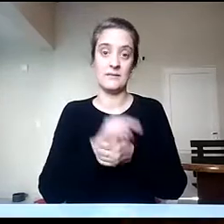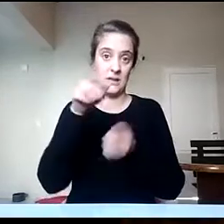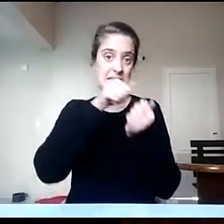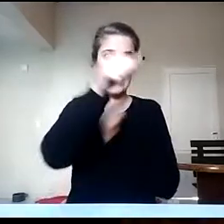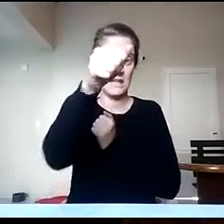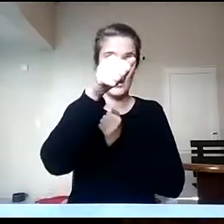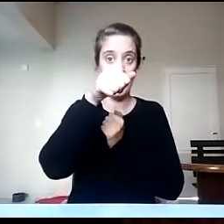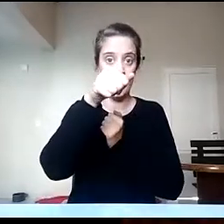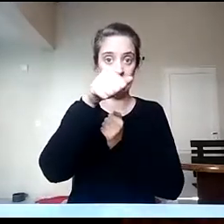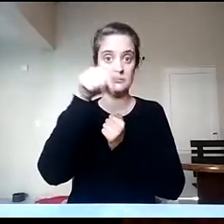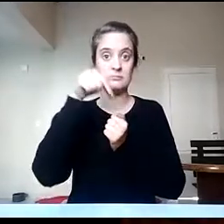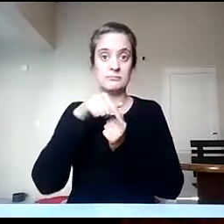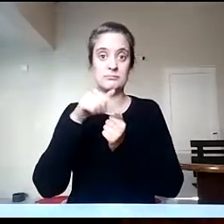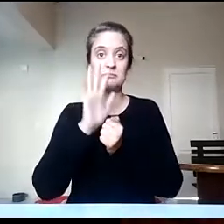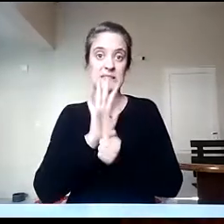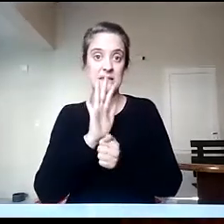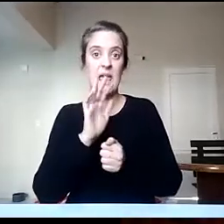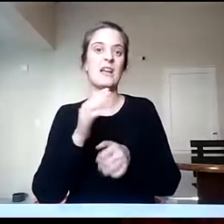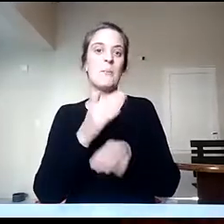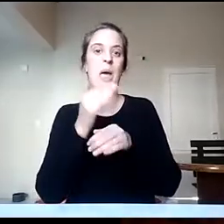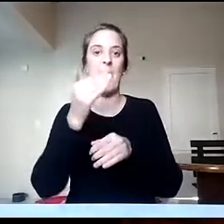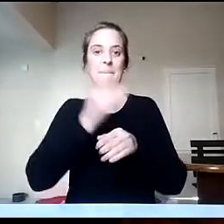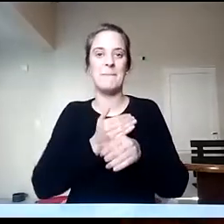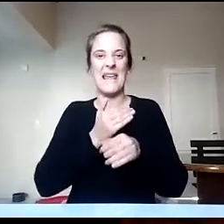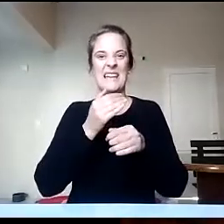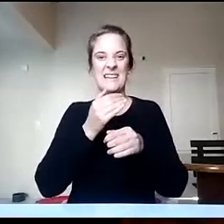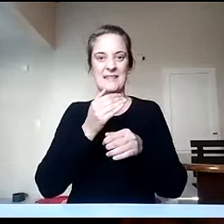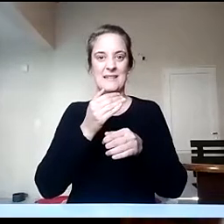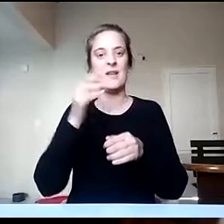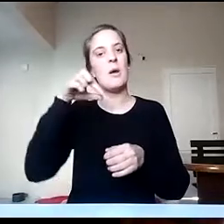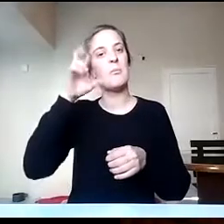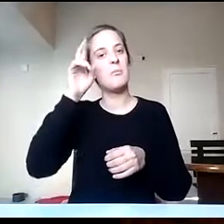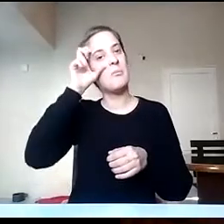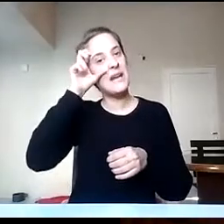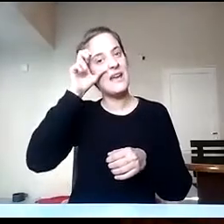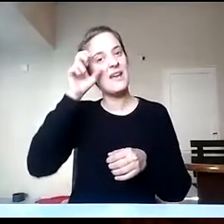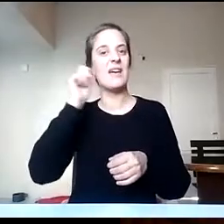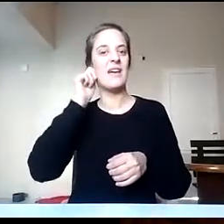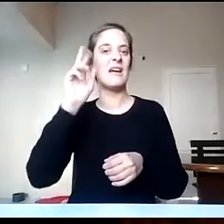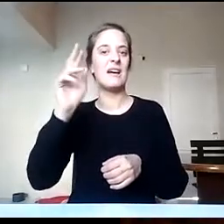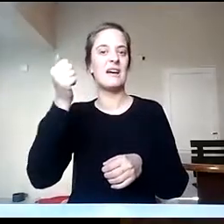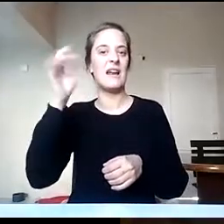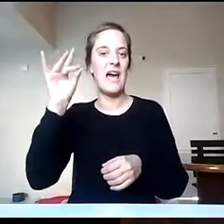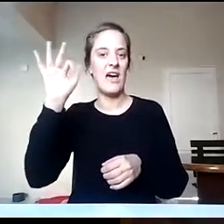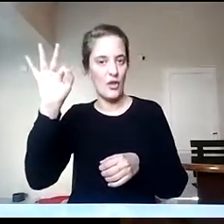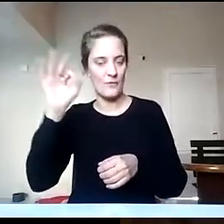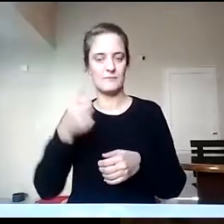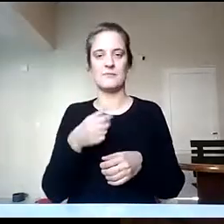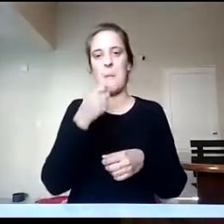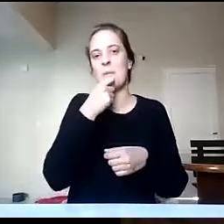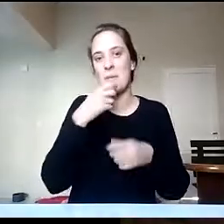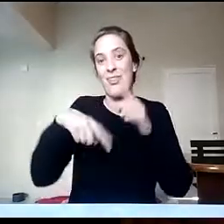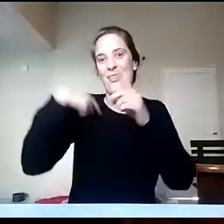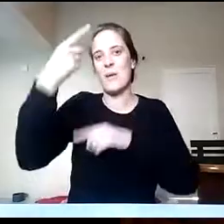es un título de pregrado. Si ustedes después con el tiempo acceden a un postítulo, por ejemplo, postítulos que también ofrecemos en la